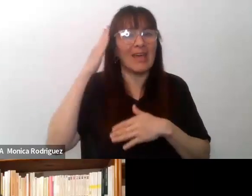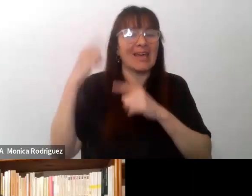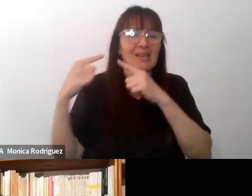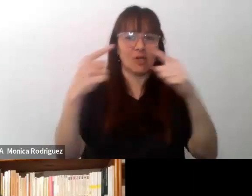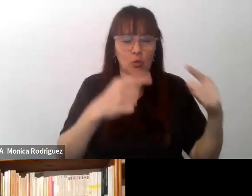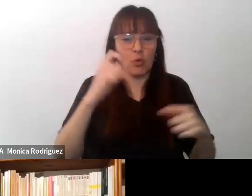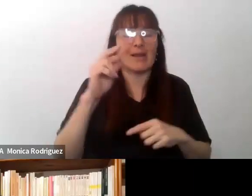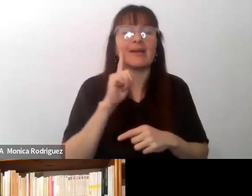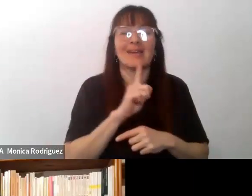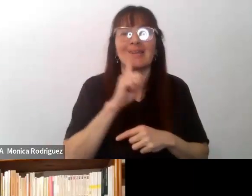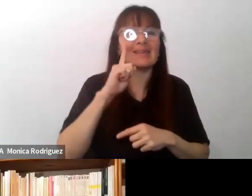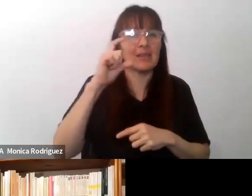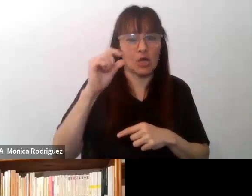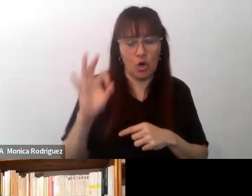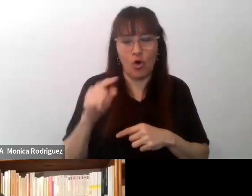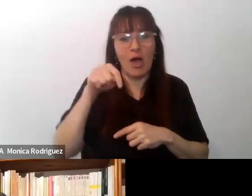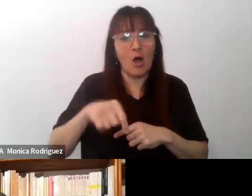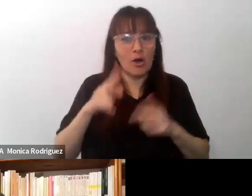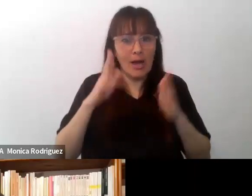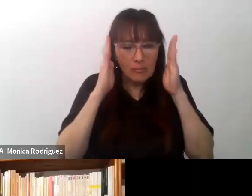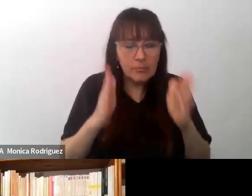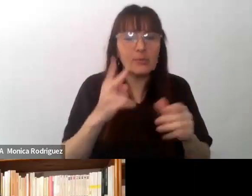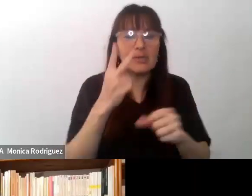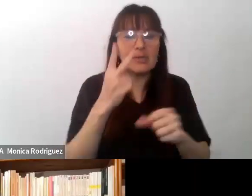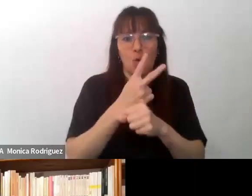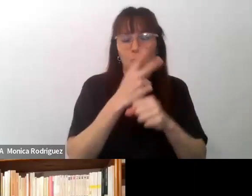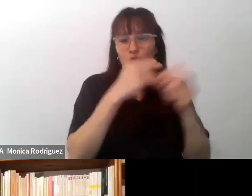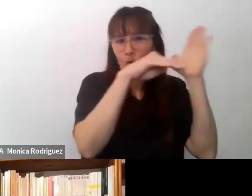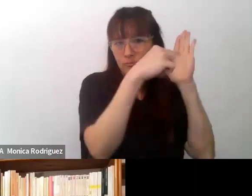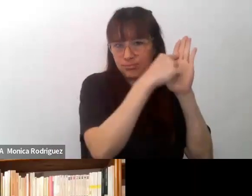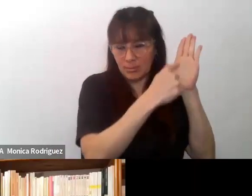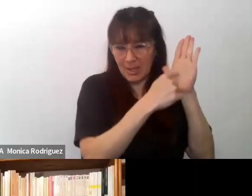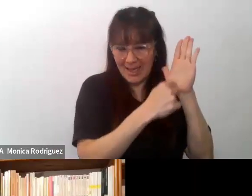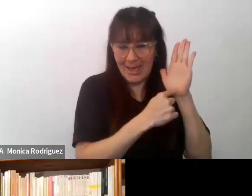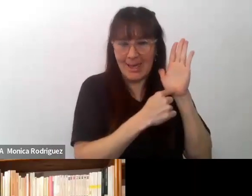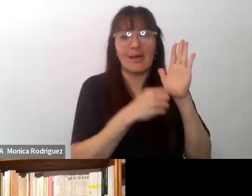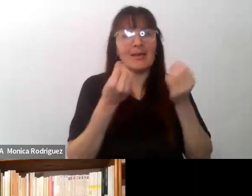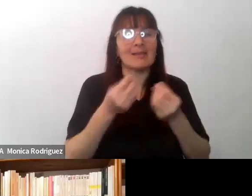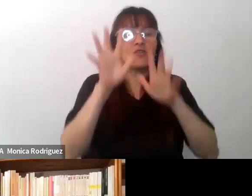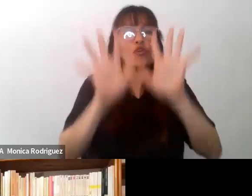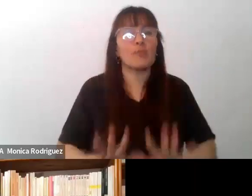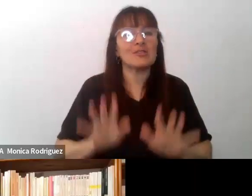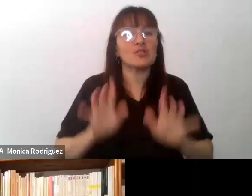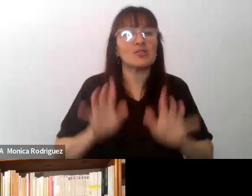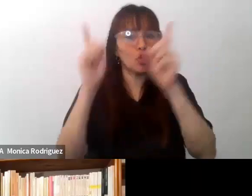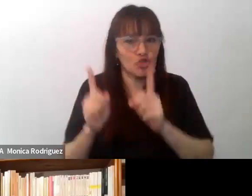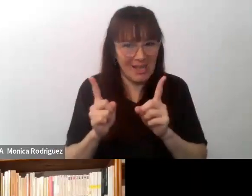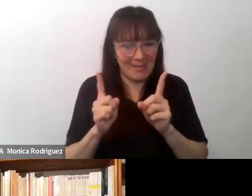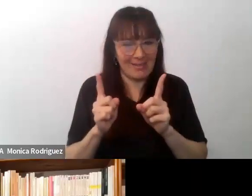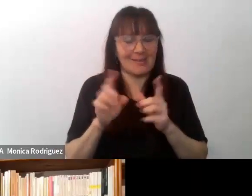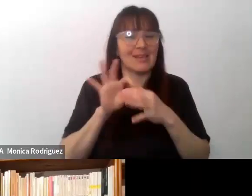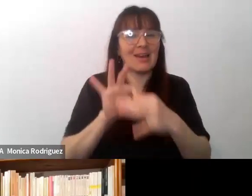Ahora voy a abordar el segundo eje que tiene que ver con la formación de los docentes a la